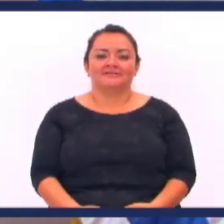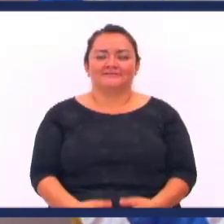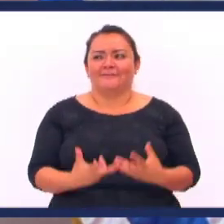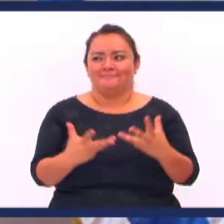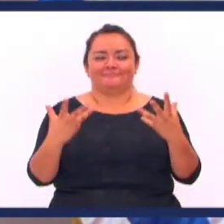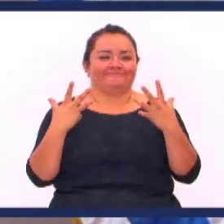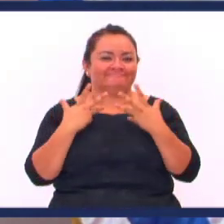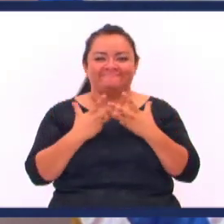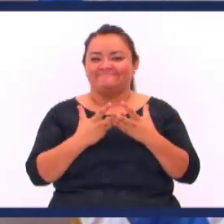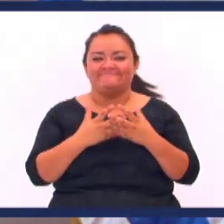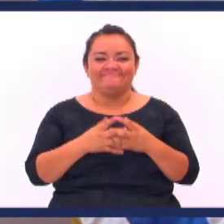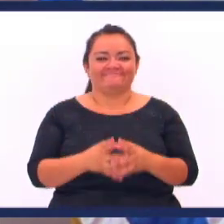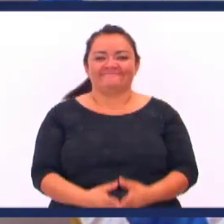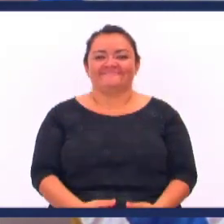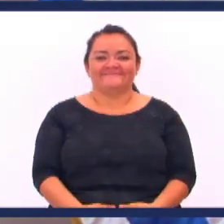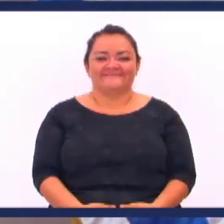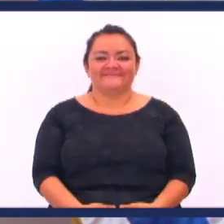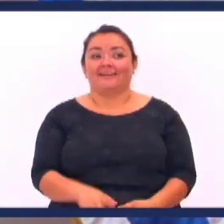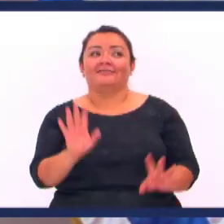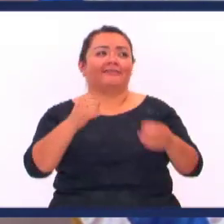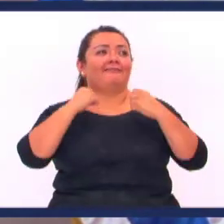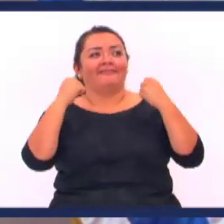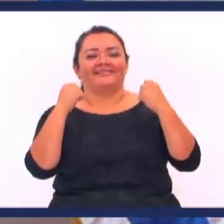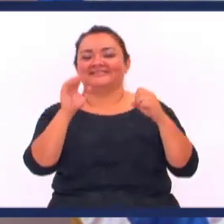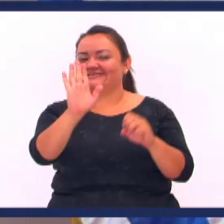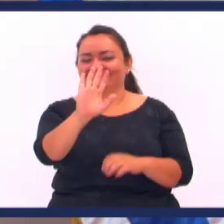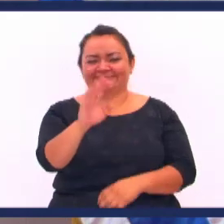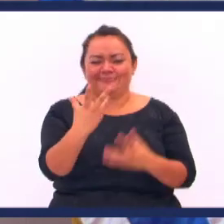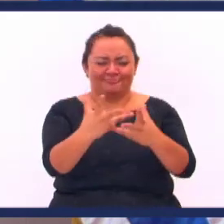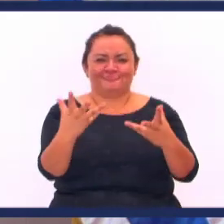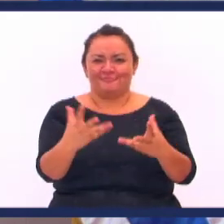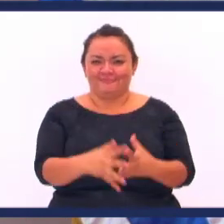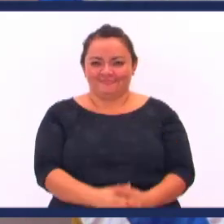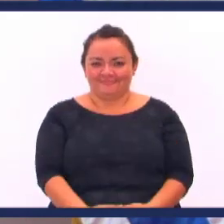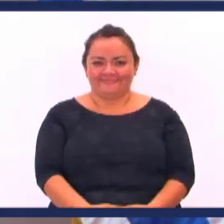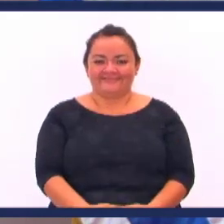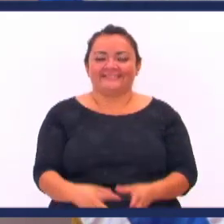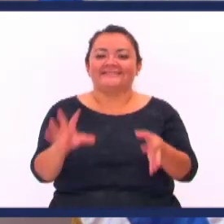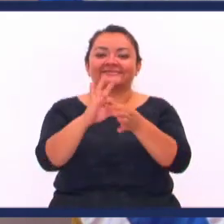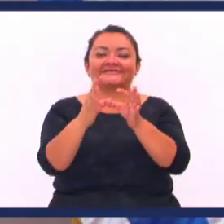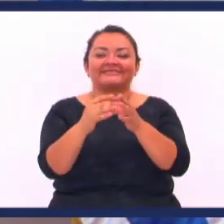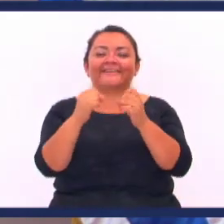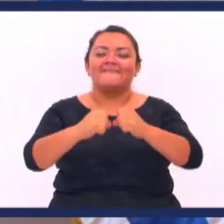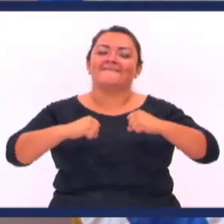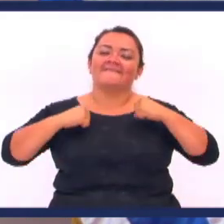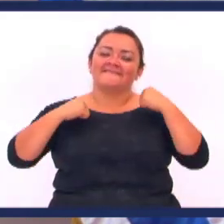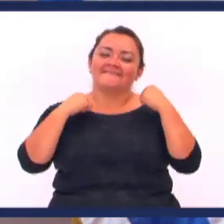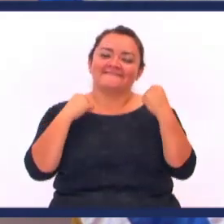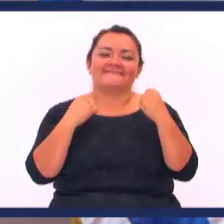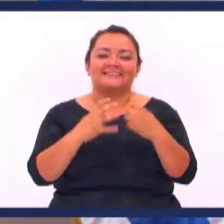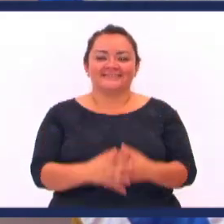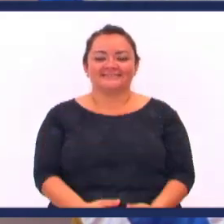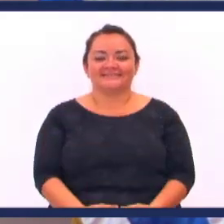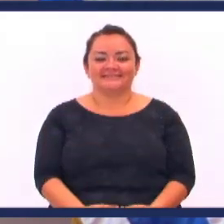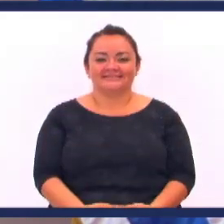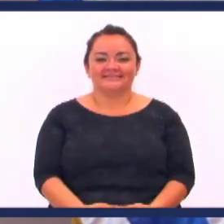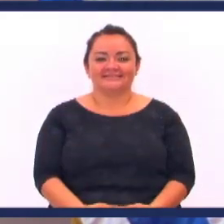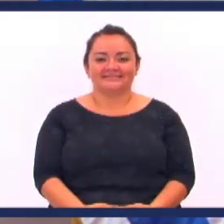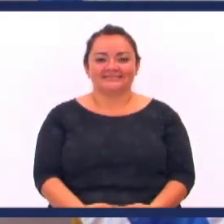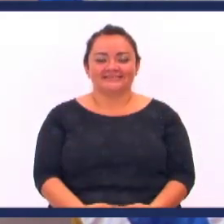Hermano Ya van Hay la fuerza Tumulto Y ahorita La unión Hace la fuerza